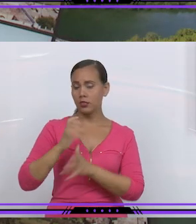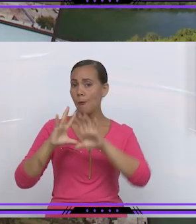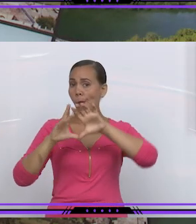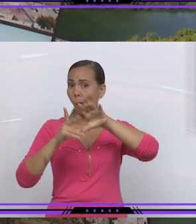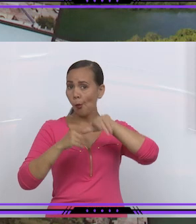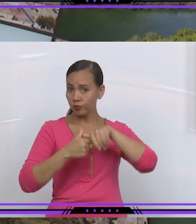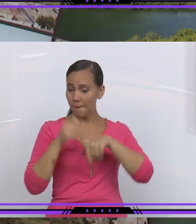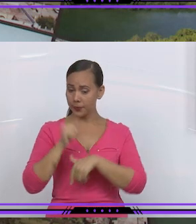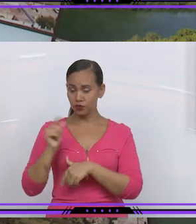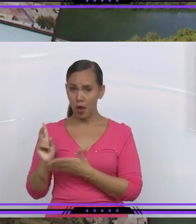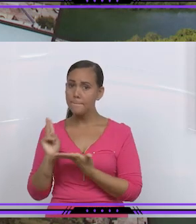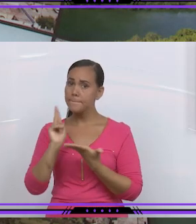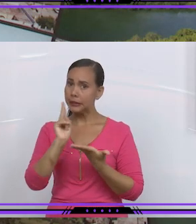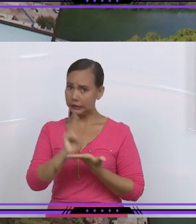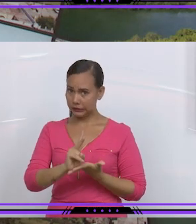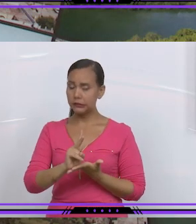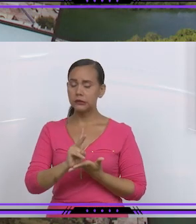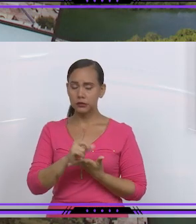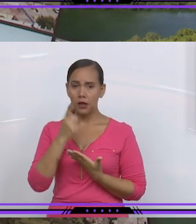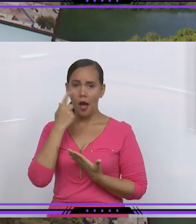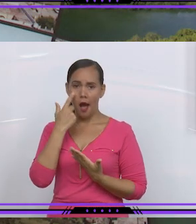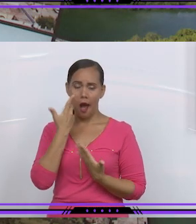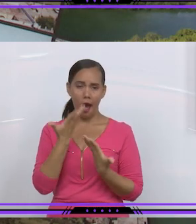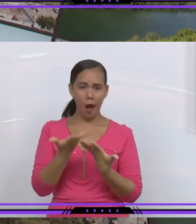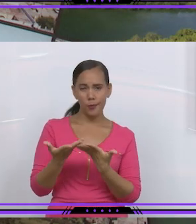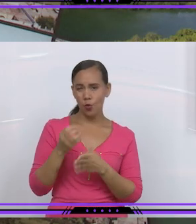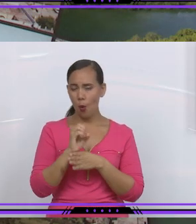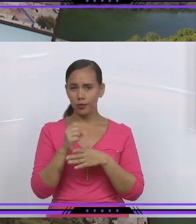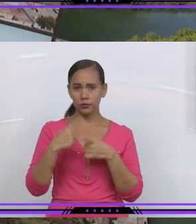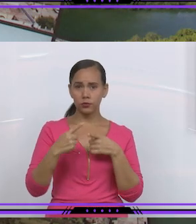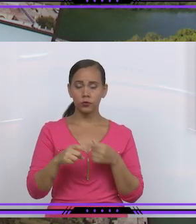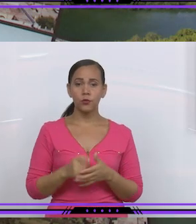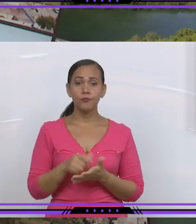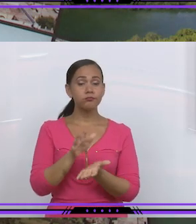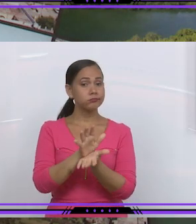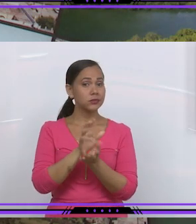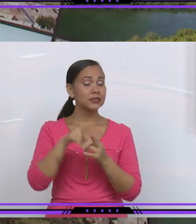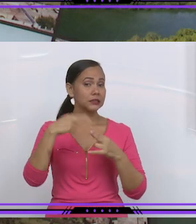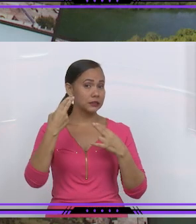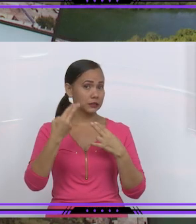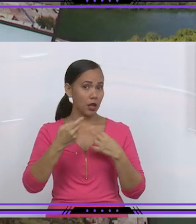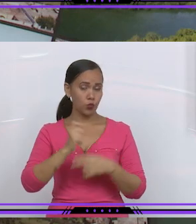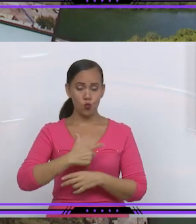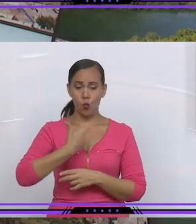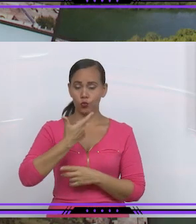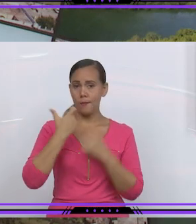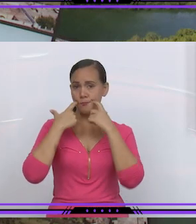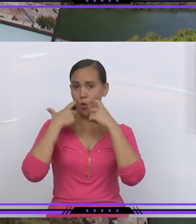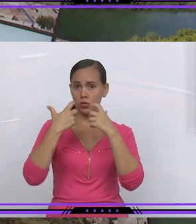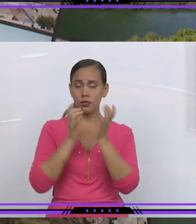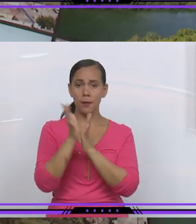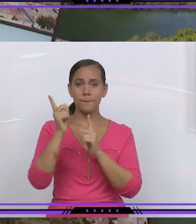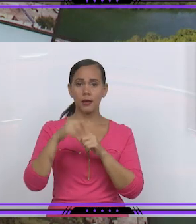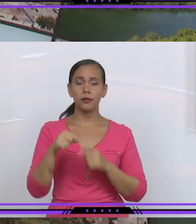Exponentes relevantes del Arca Mundial han visitado su seno entre bambalinas y musas. El Sauto es quizás la médula